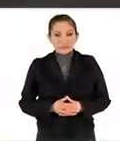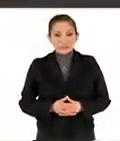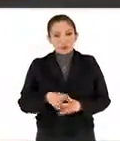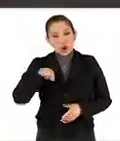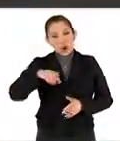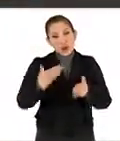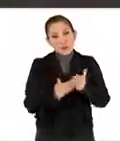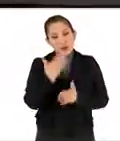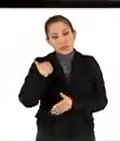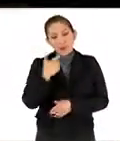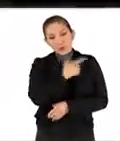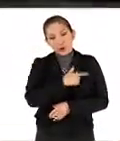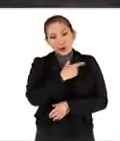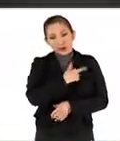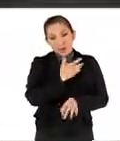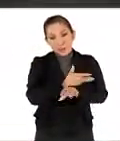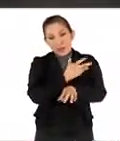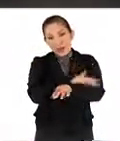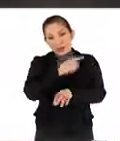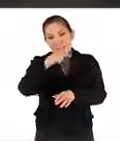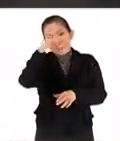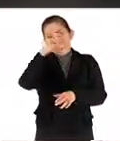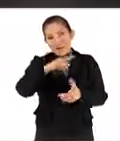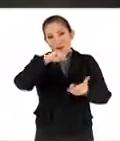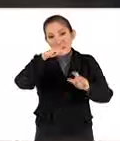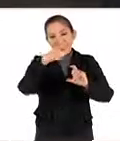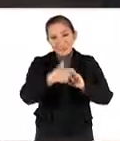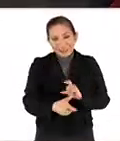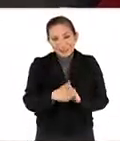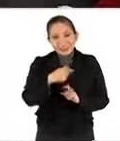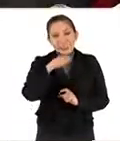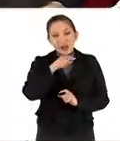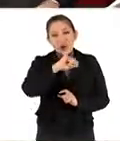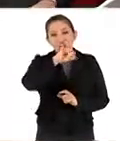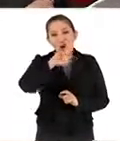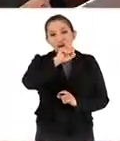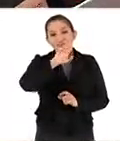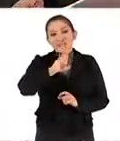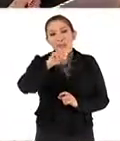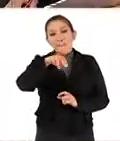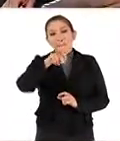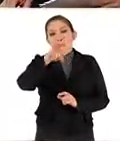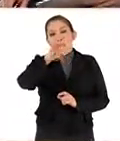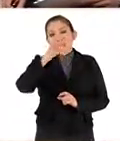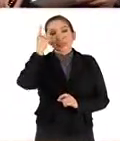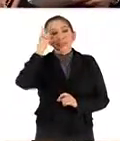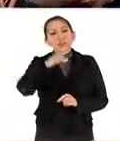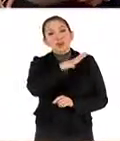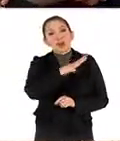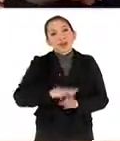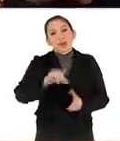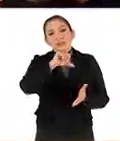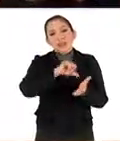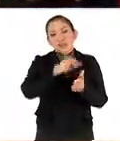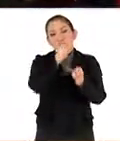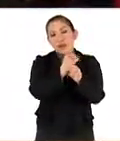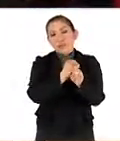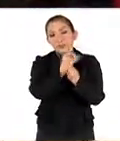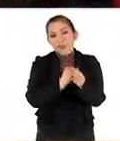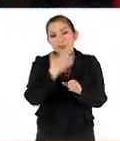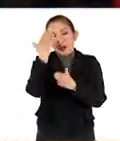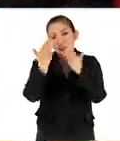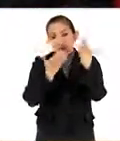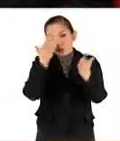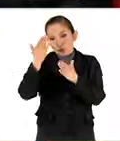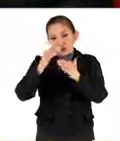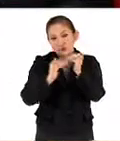Esta mañana nos da mucho gusto que esté aquí en el Estudio de México al día. José Mustre, él es director general del Centro de Investigación y de